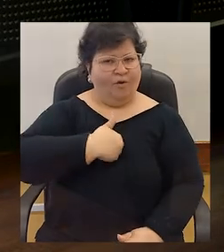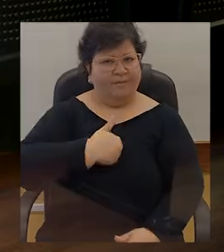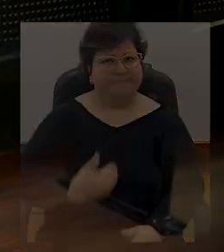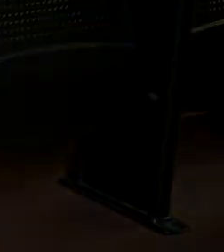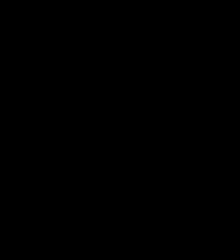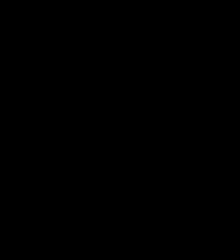Gracias. Gracias.